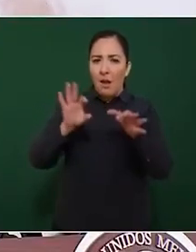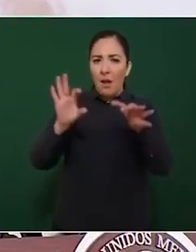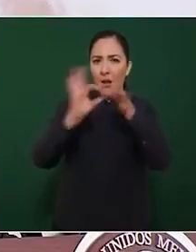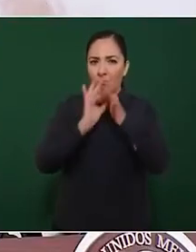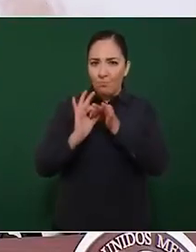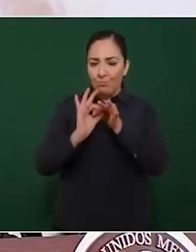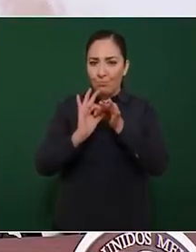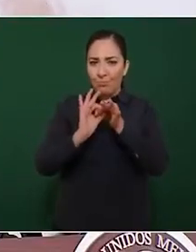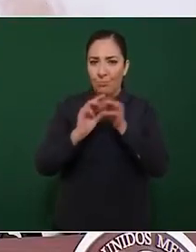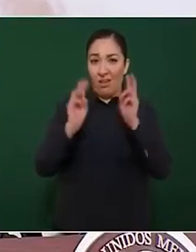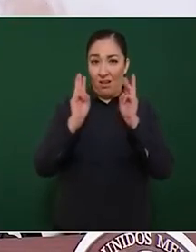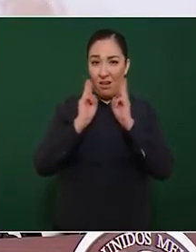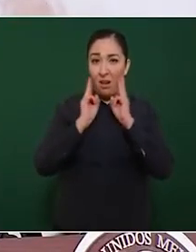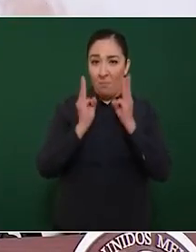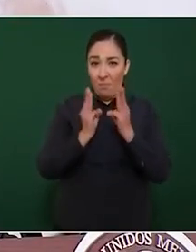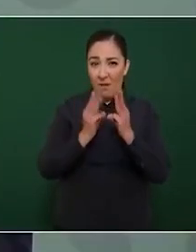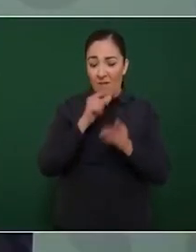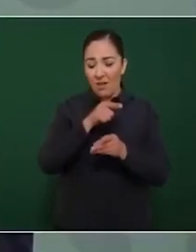dañado mucho a México